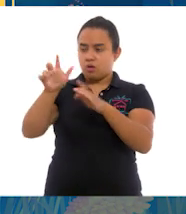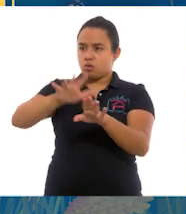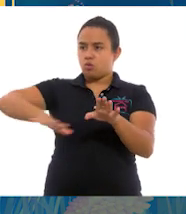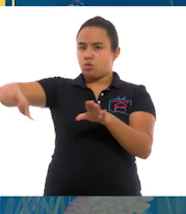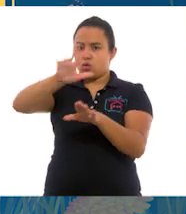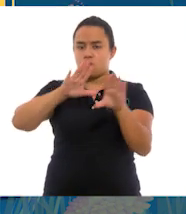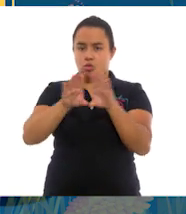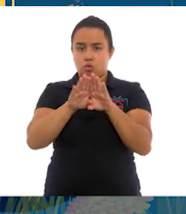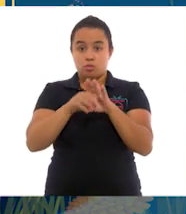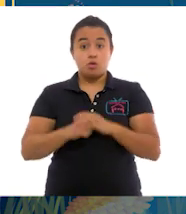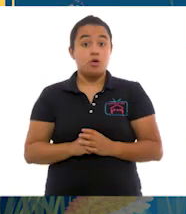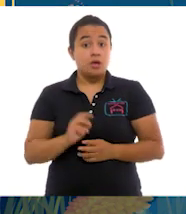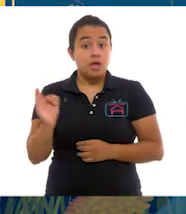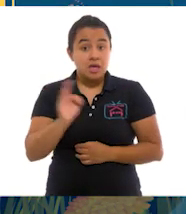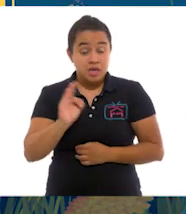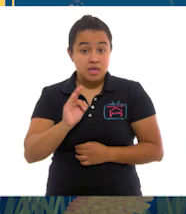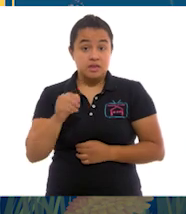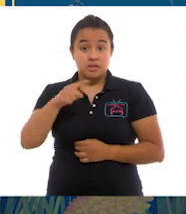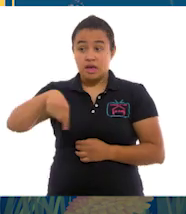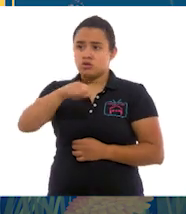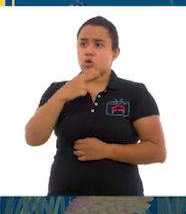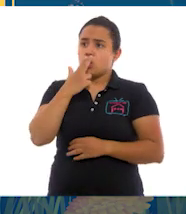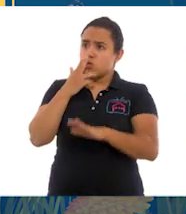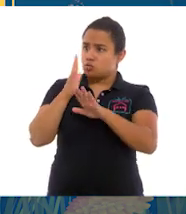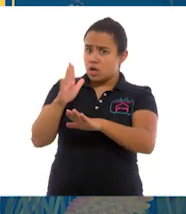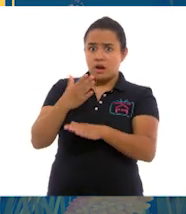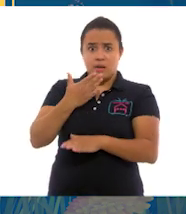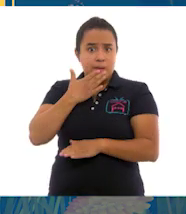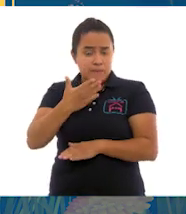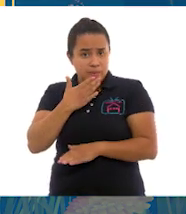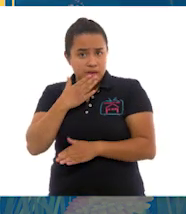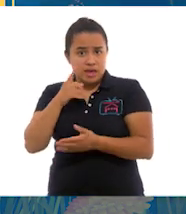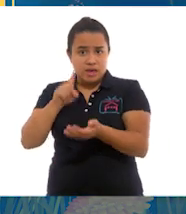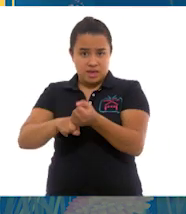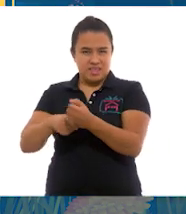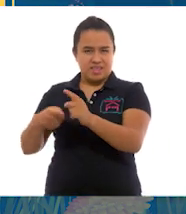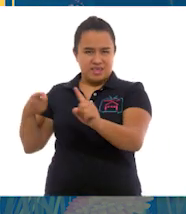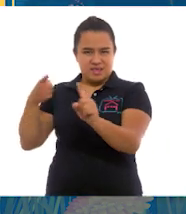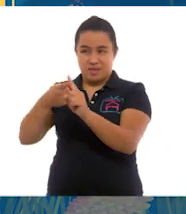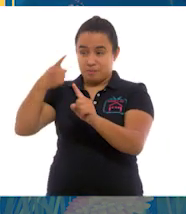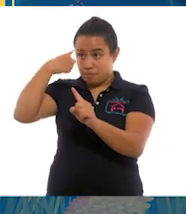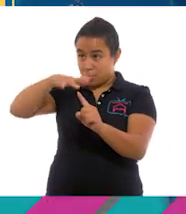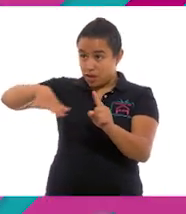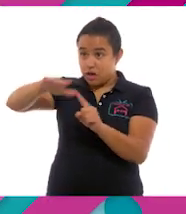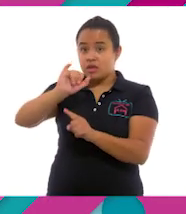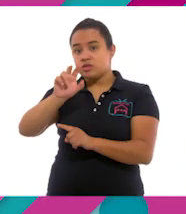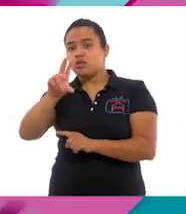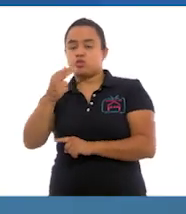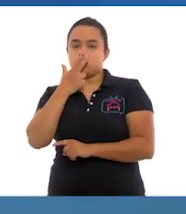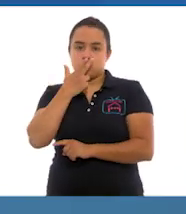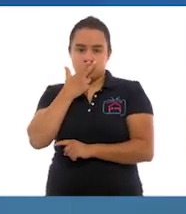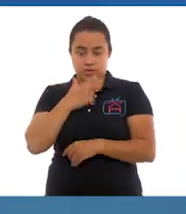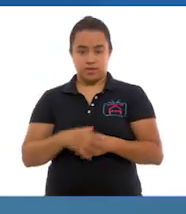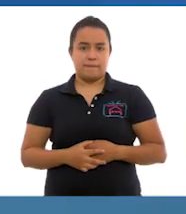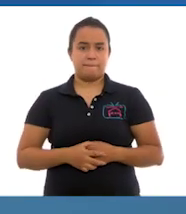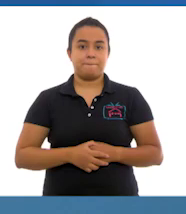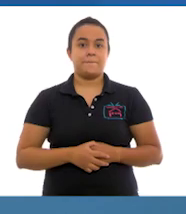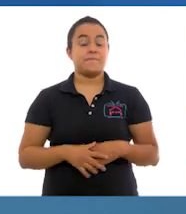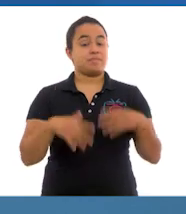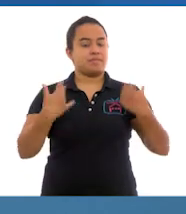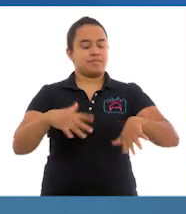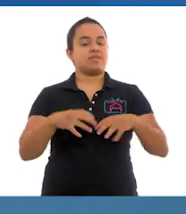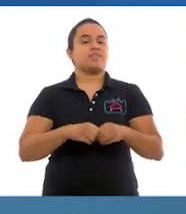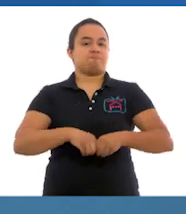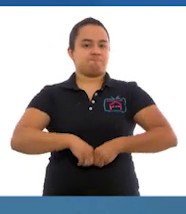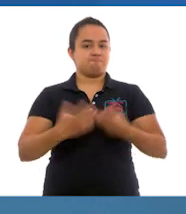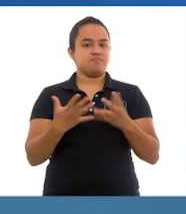y si se está haciendo un uso eficaz y eficiente de los recursos destinados a tales fines. ¿Cómo? Me quedó